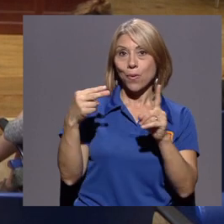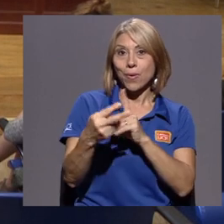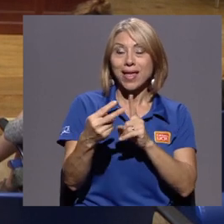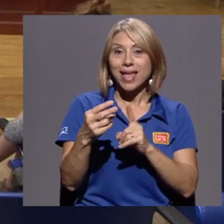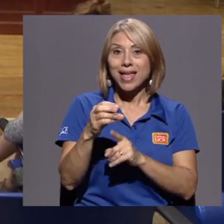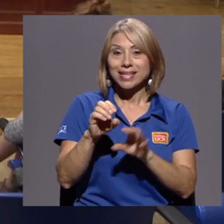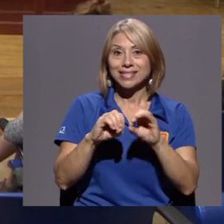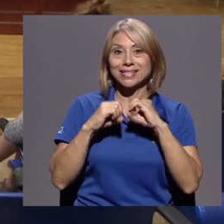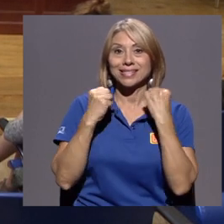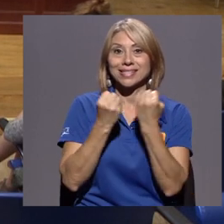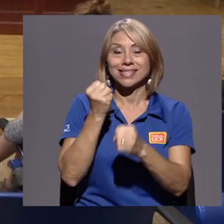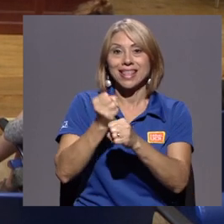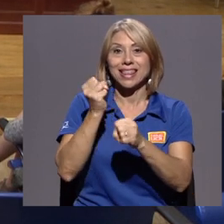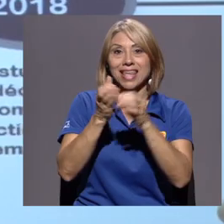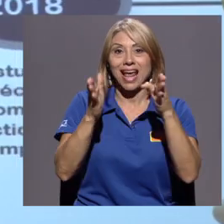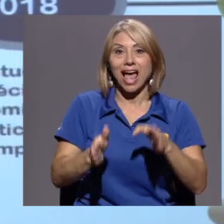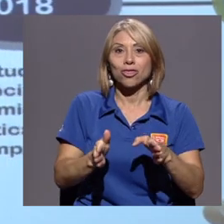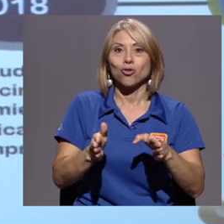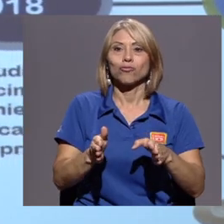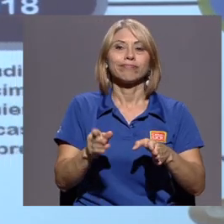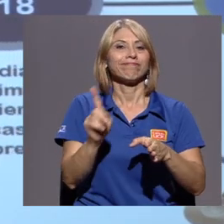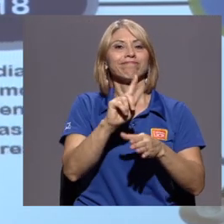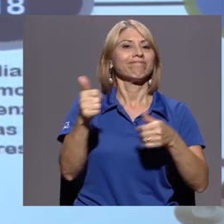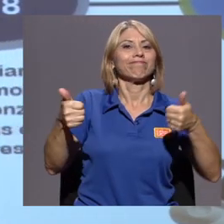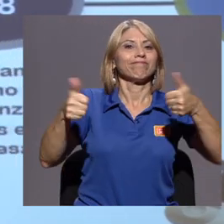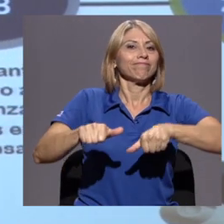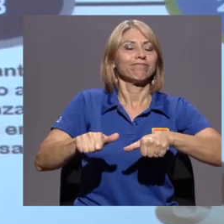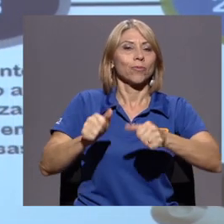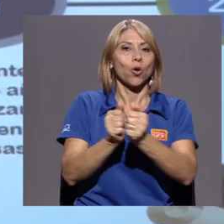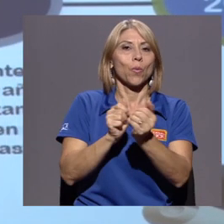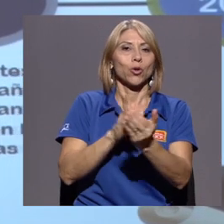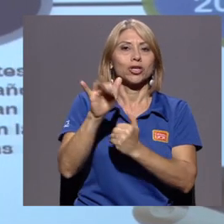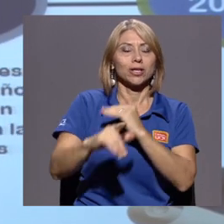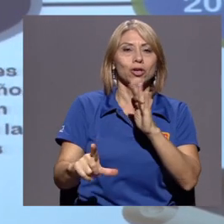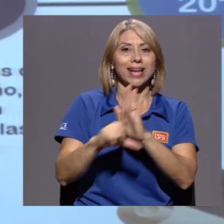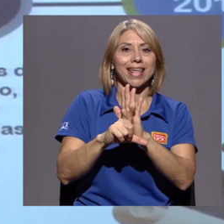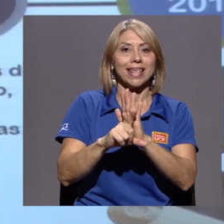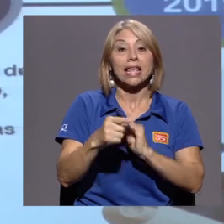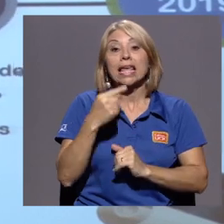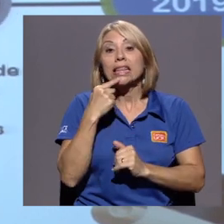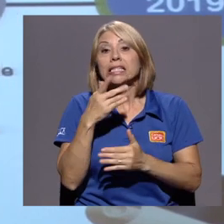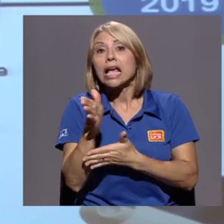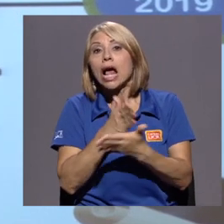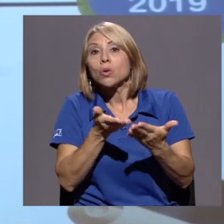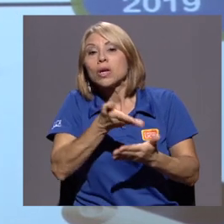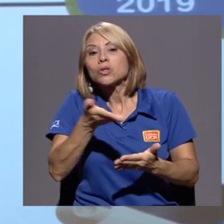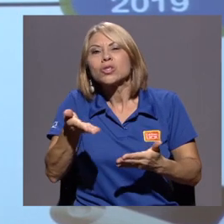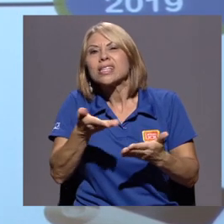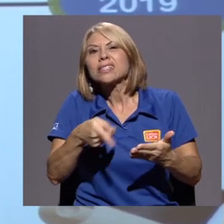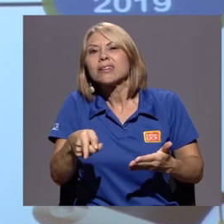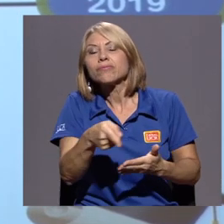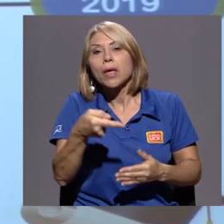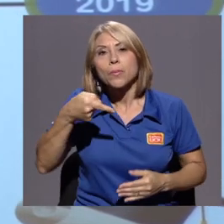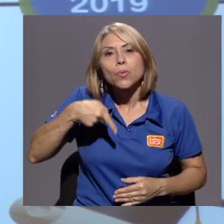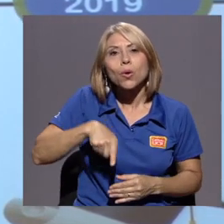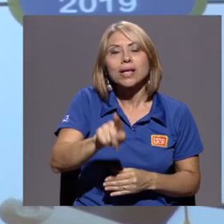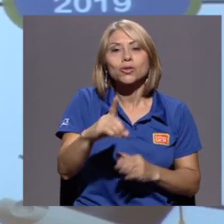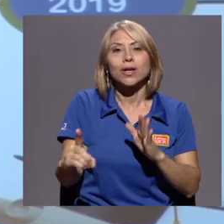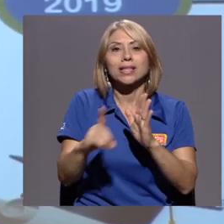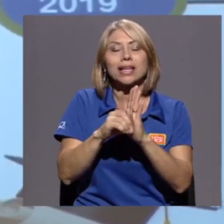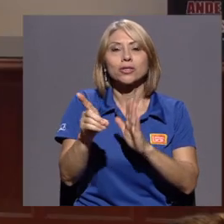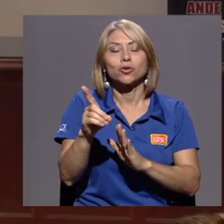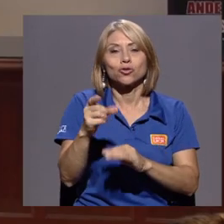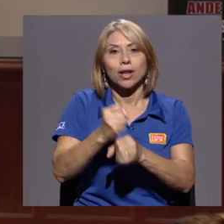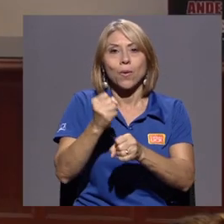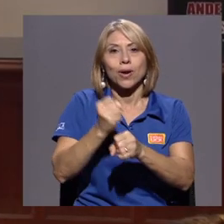clara en destacar su desacuerdo con el proyecto de ley, justificando que entre algunos puntos la violación a los derechos laborales de los jóvenes que